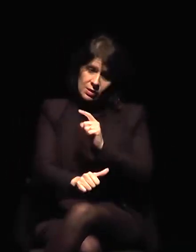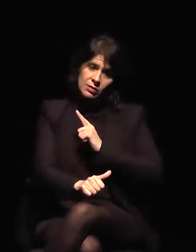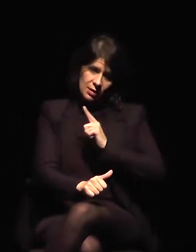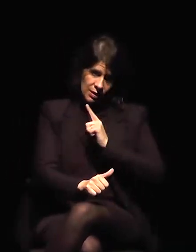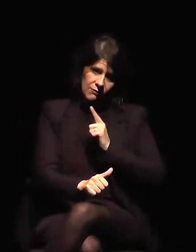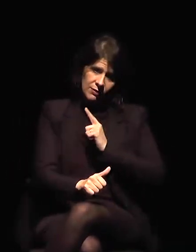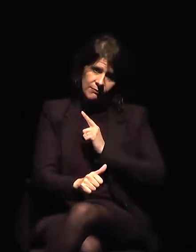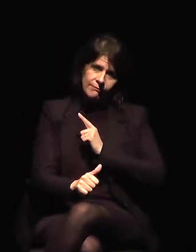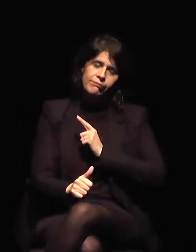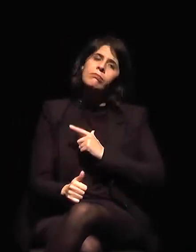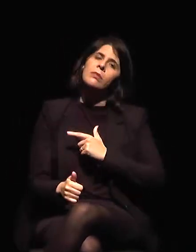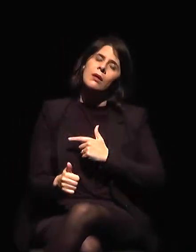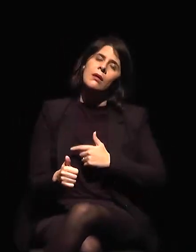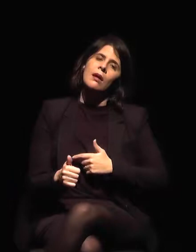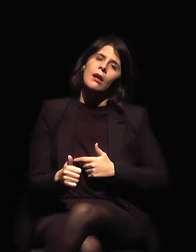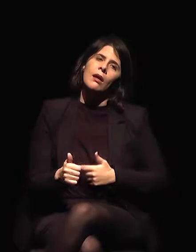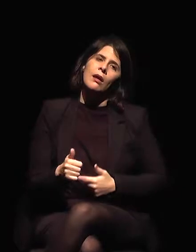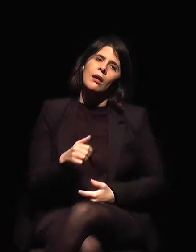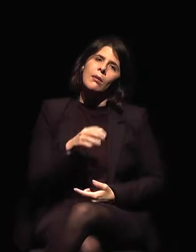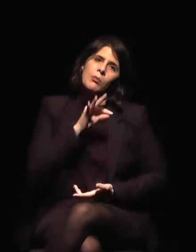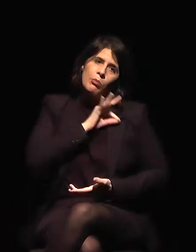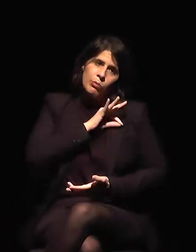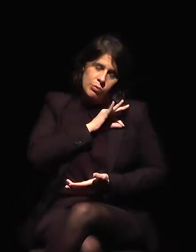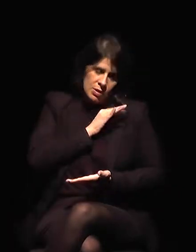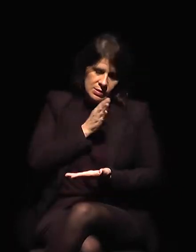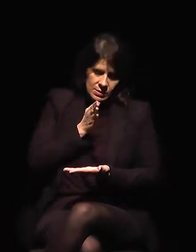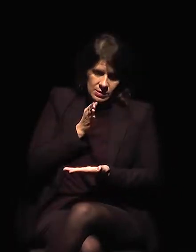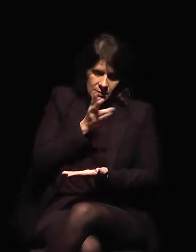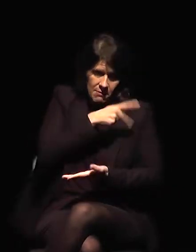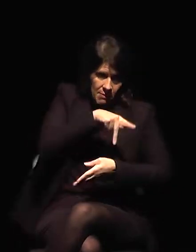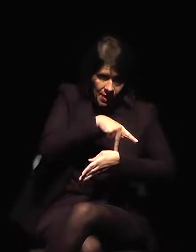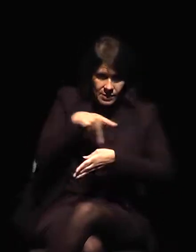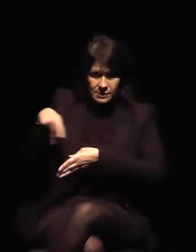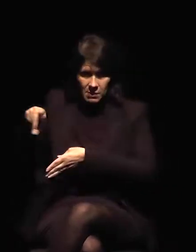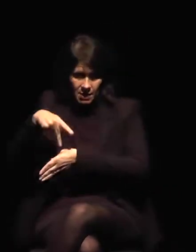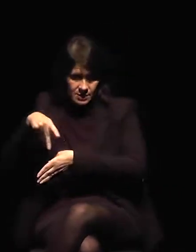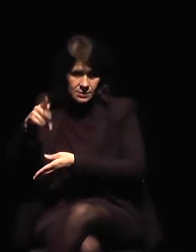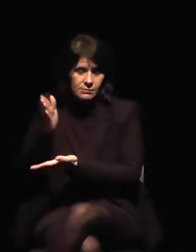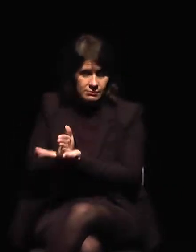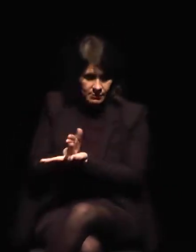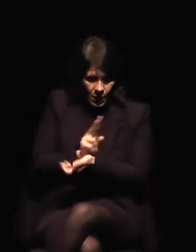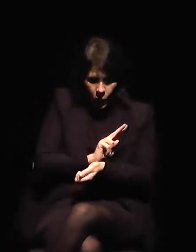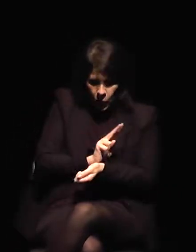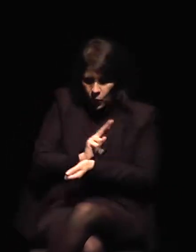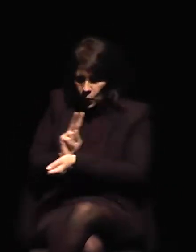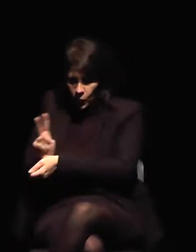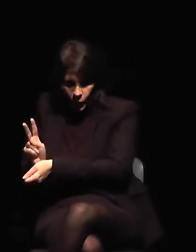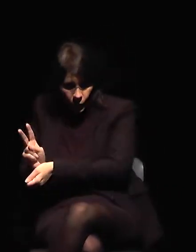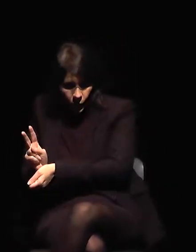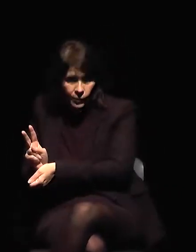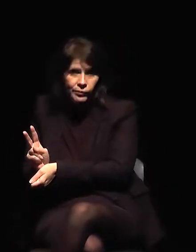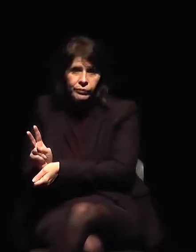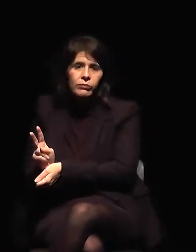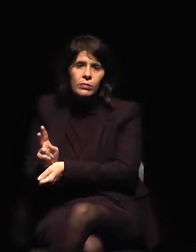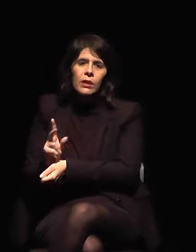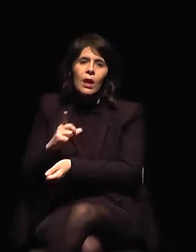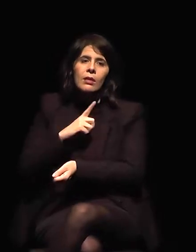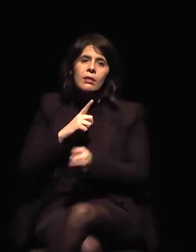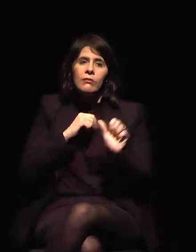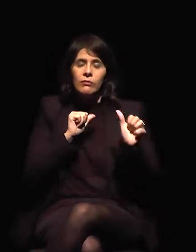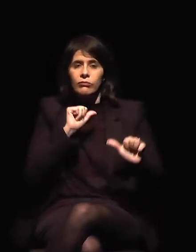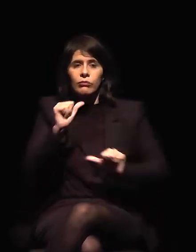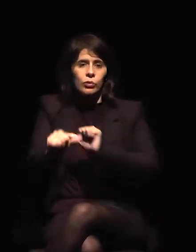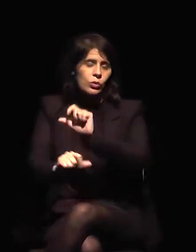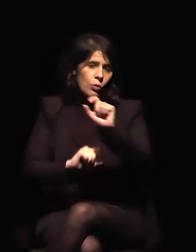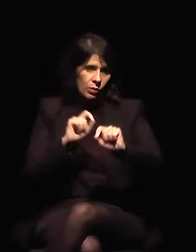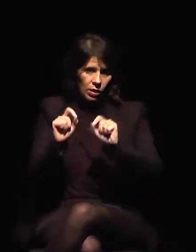en el sector aduanero de control y descamino. Tenemos los sectores